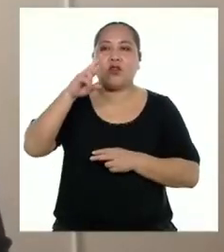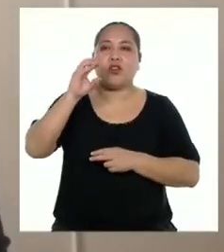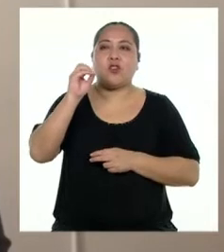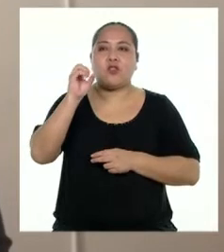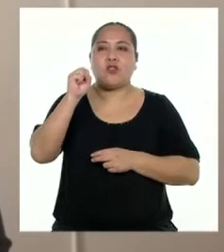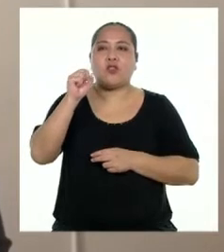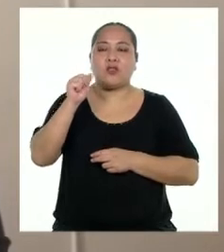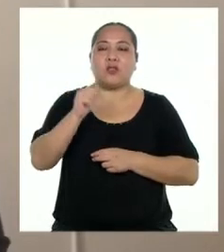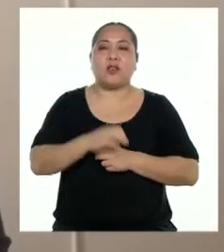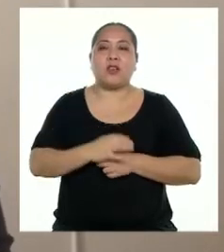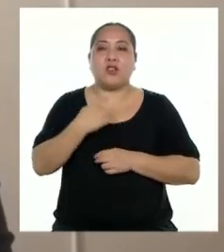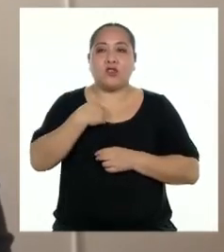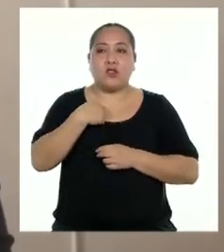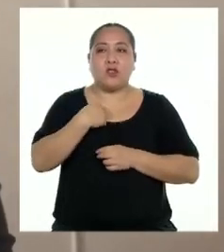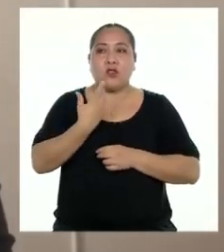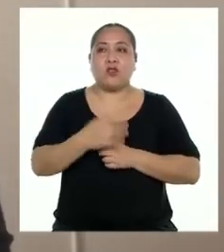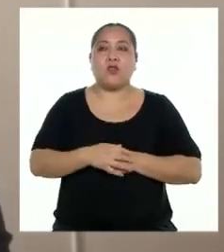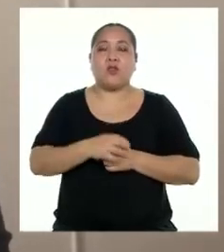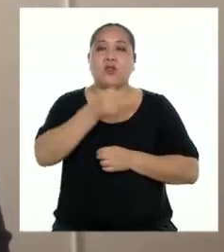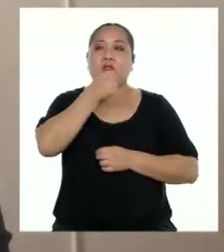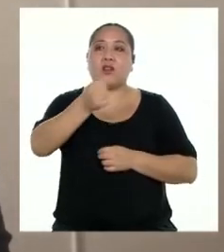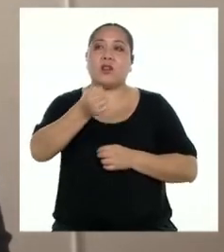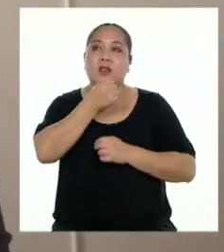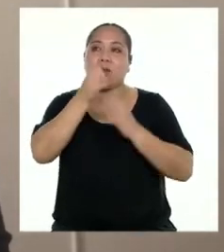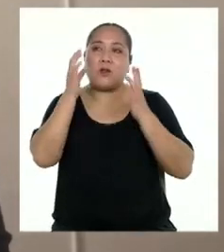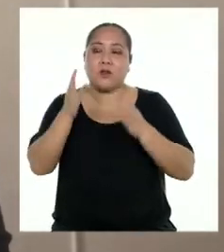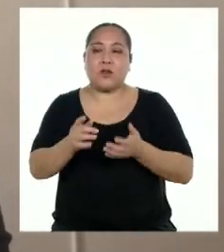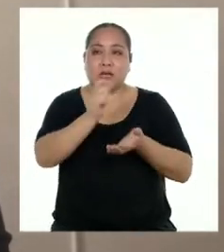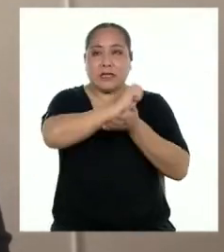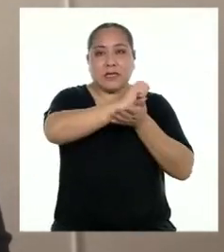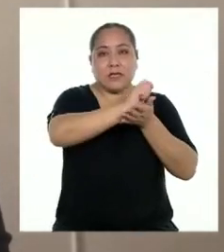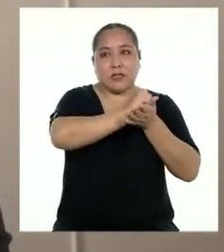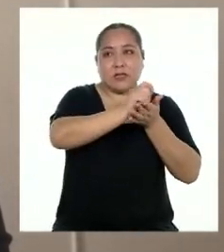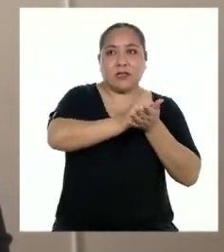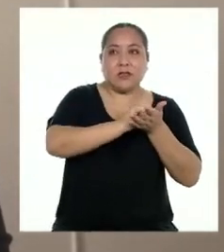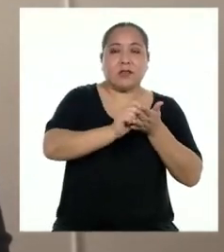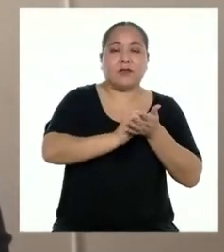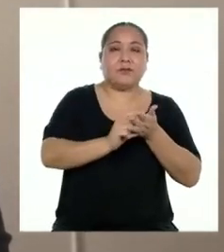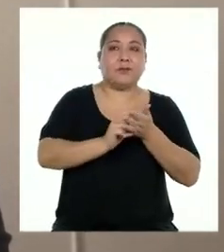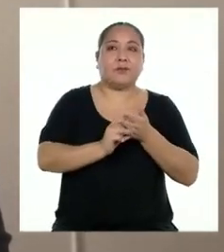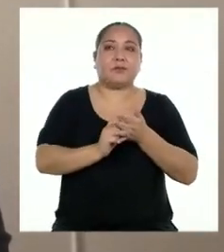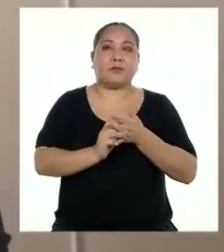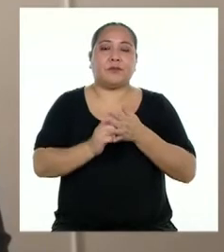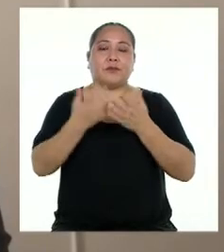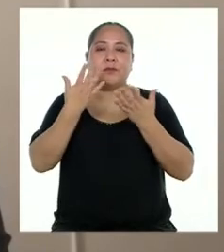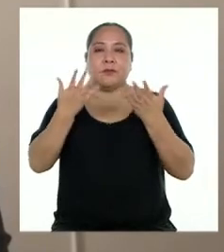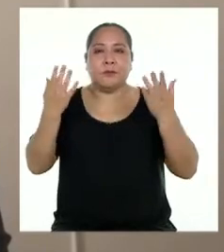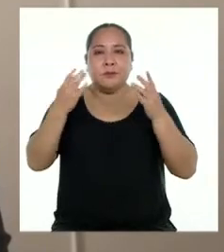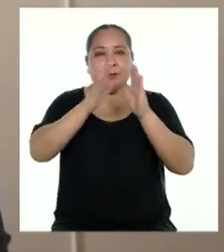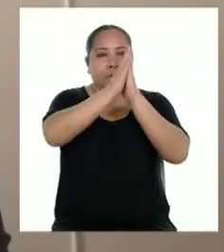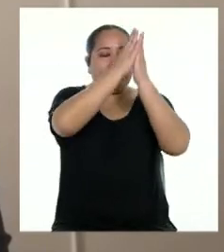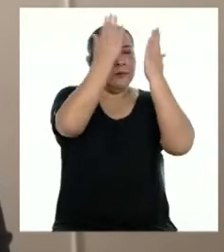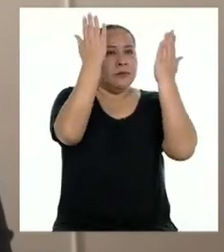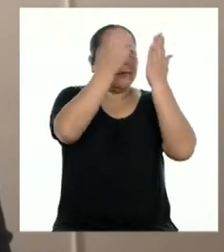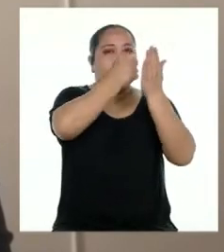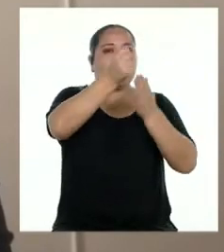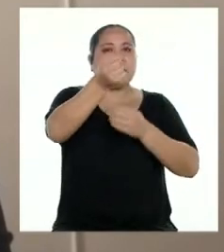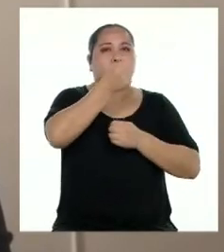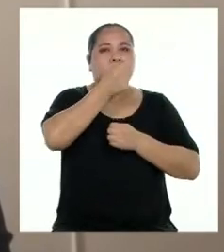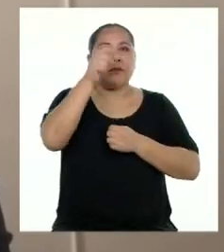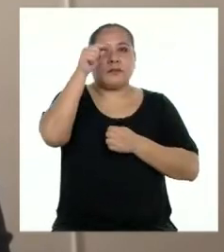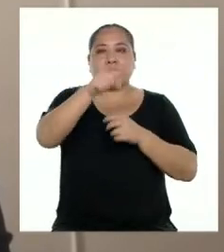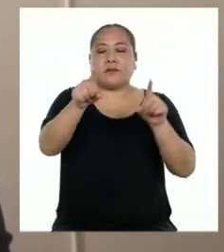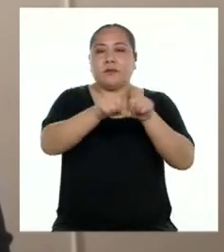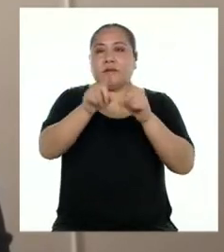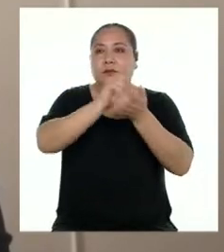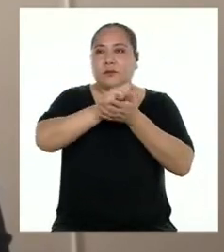Chávez Yacila. Yo soy reportera. Escribo reportajes y artículos periodísticos. Entre